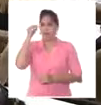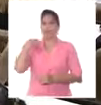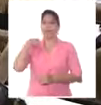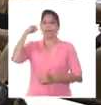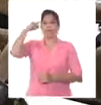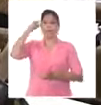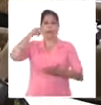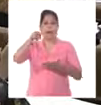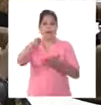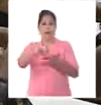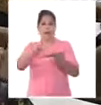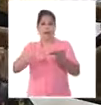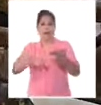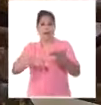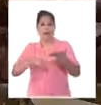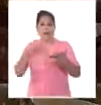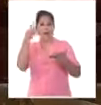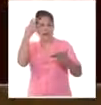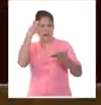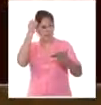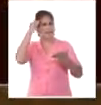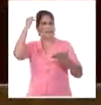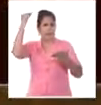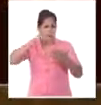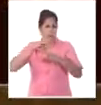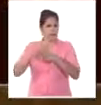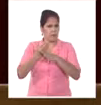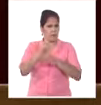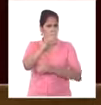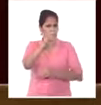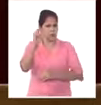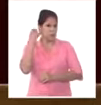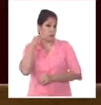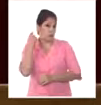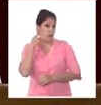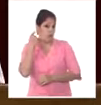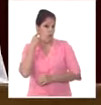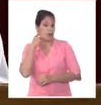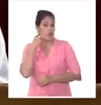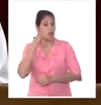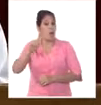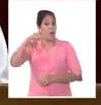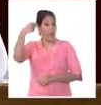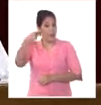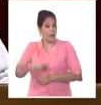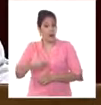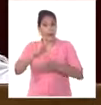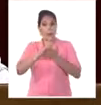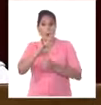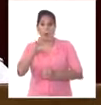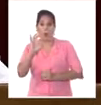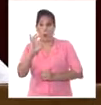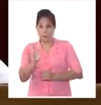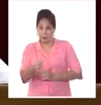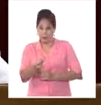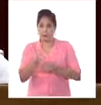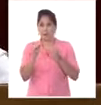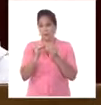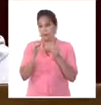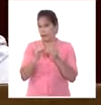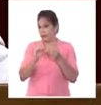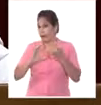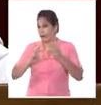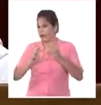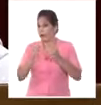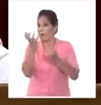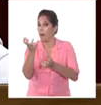de manera crítica lo que han significado estos 200 años de aplicación de la doctrina Monroe, muy asociada a